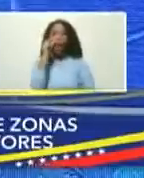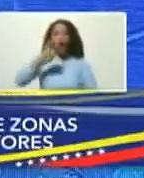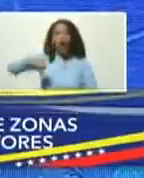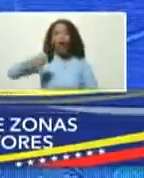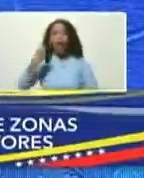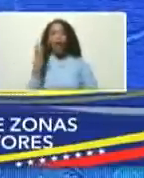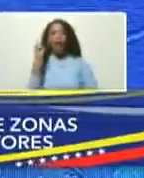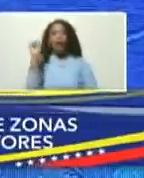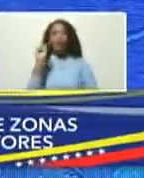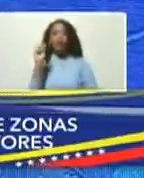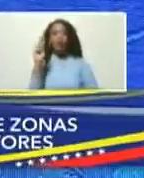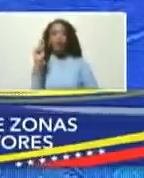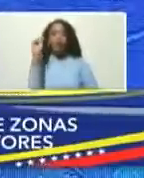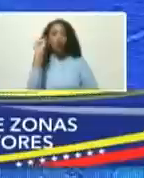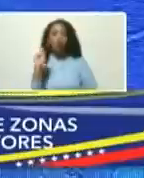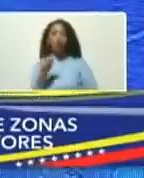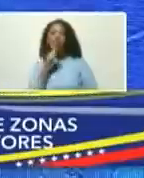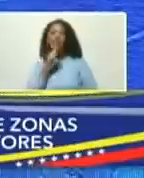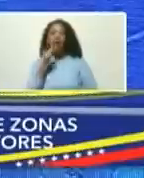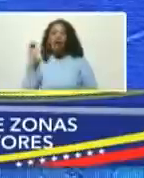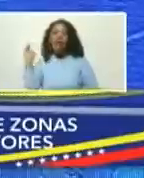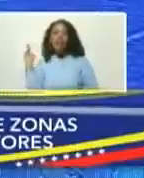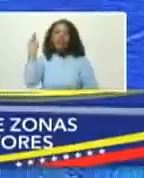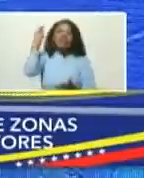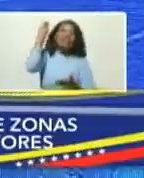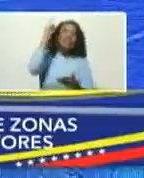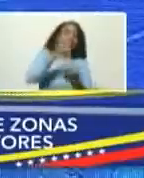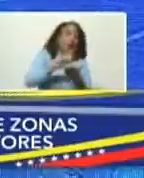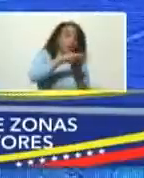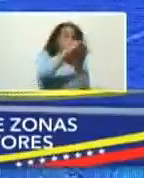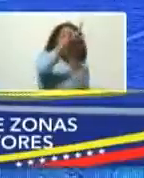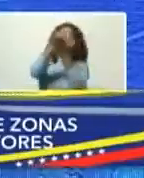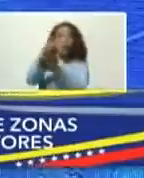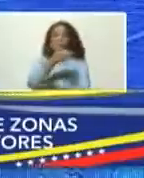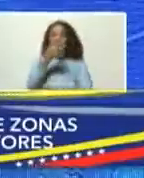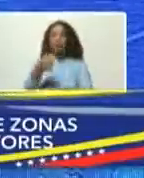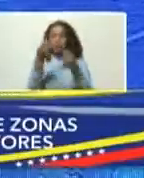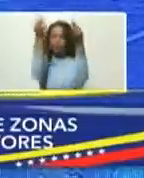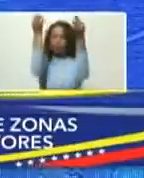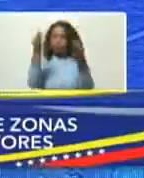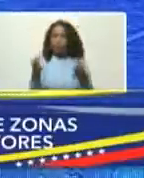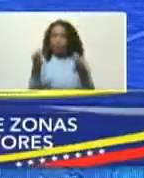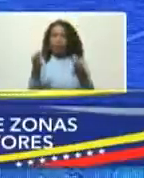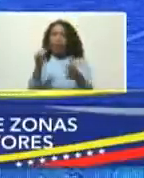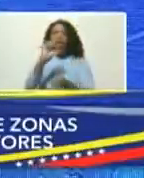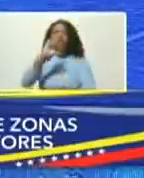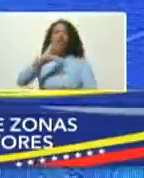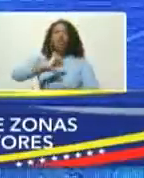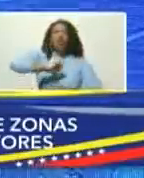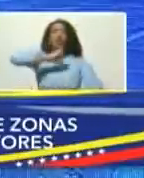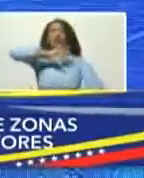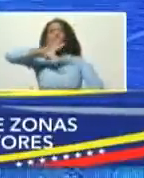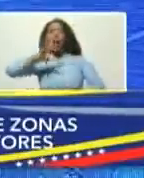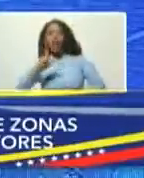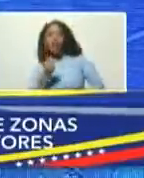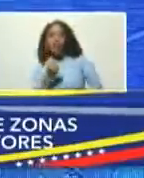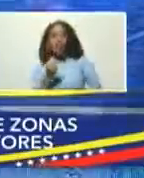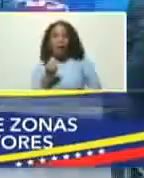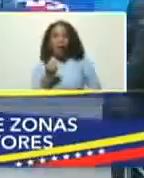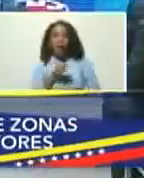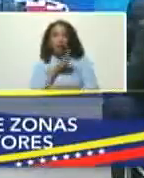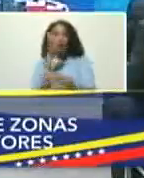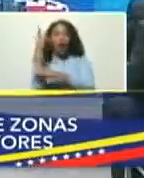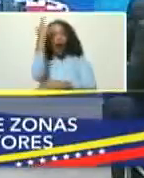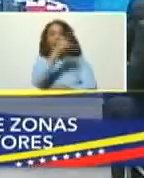Faría, quien se encuentra regresando de una gira muy exitosa por Sudáfrica. Allá estuvo, en el África,